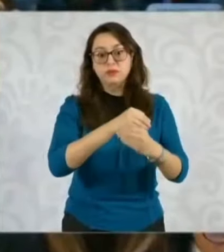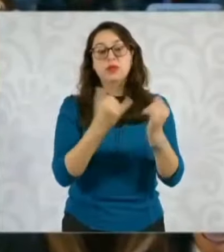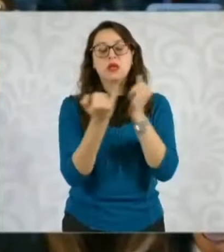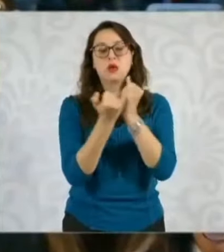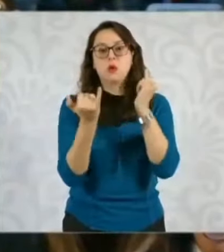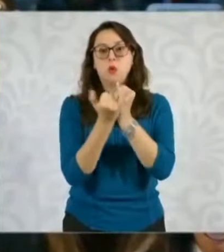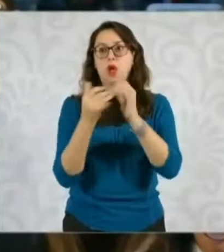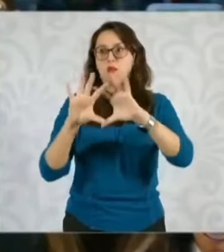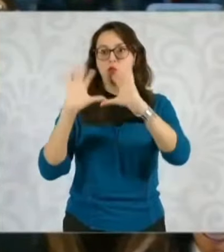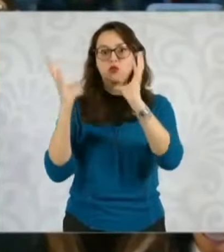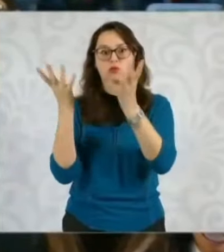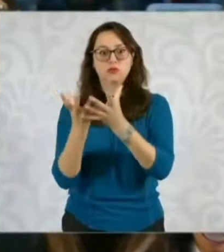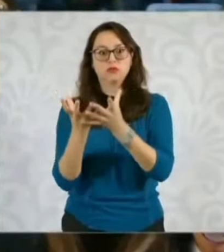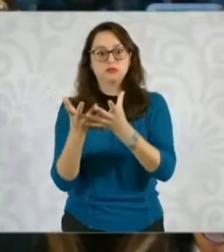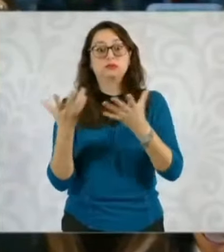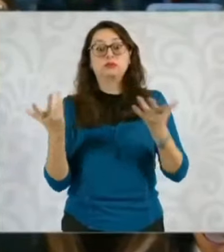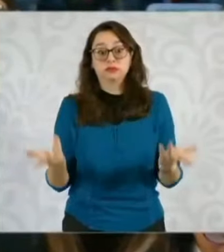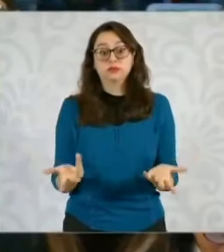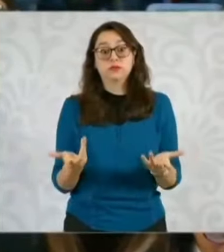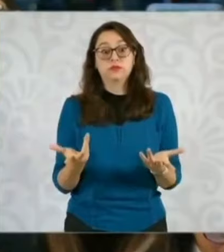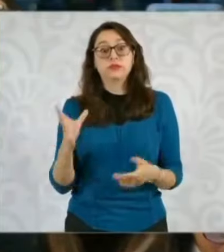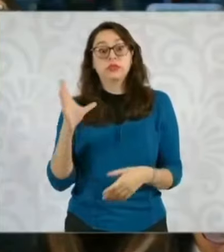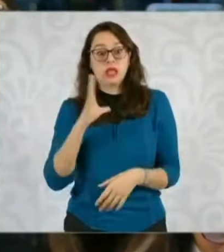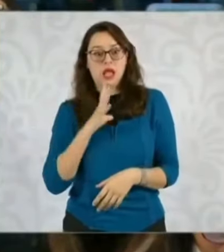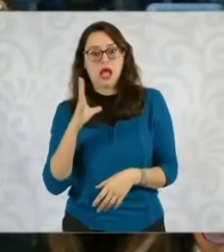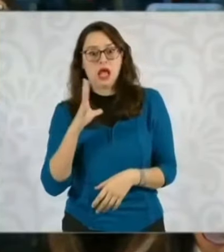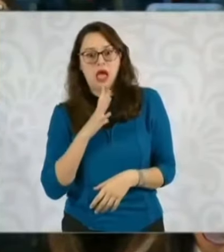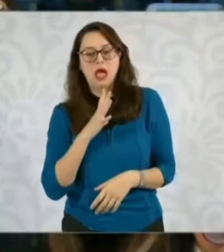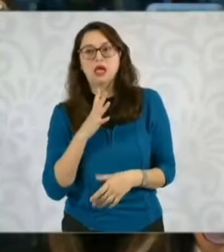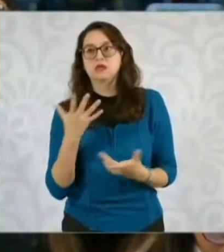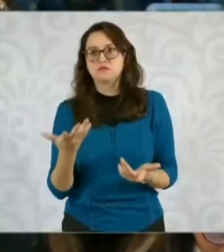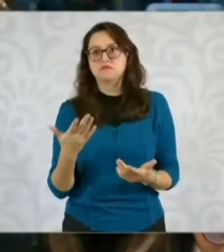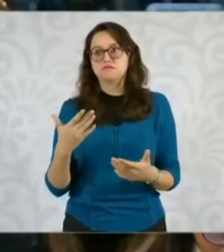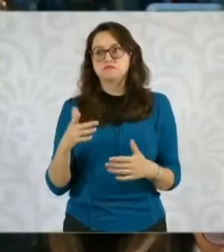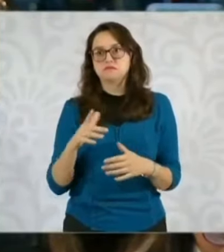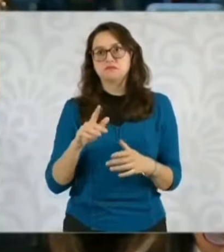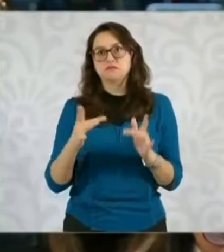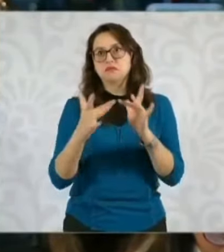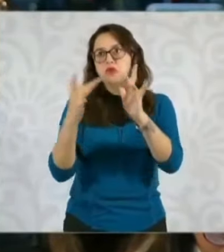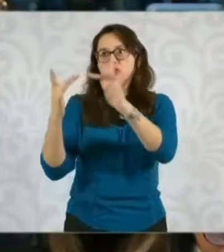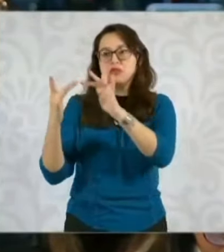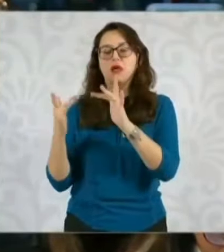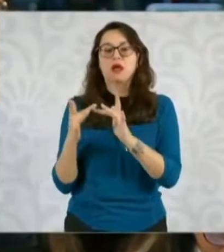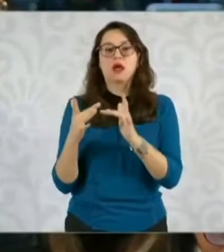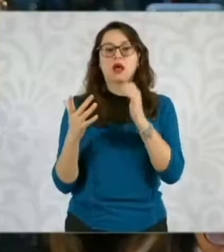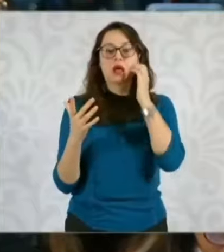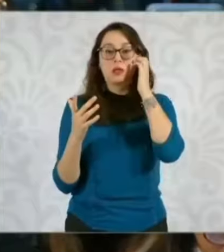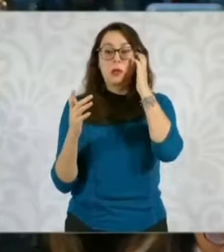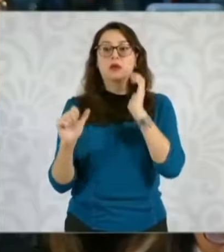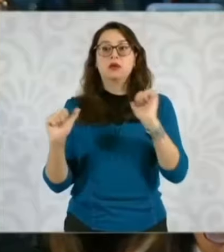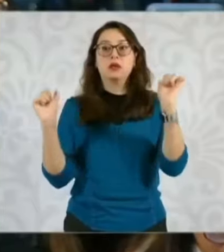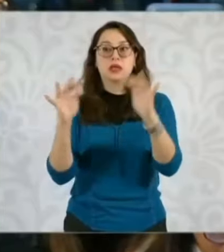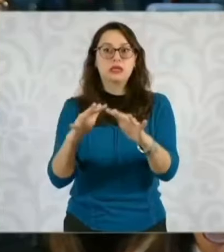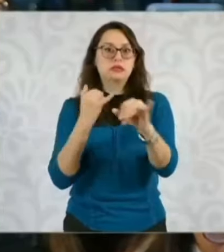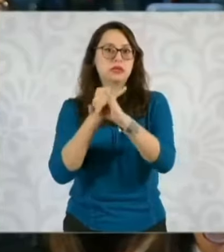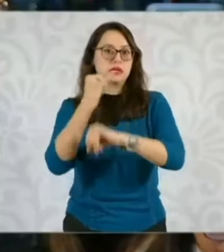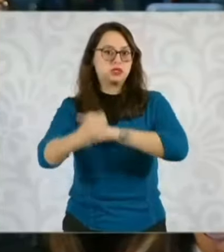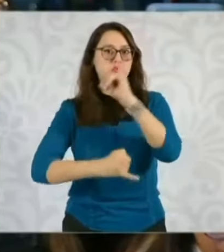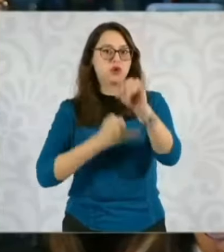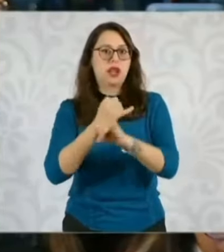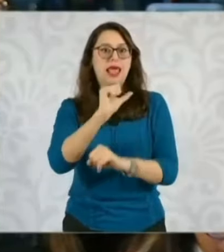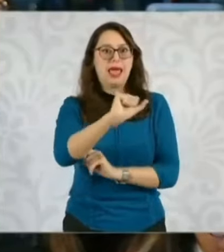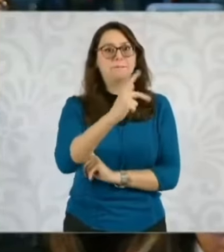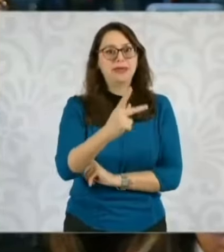encuentros multilaterales como APEC y G20. ¿Usted considera ir a esas ocasiones personalmente